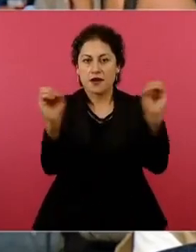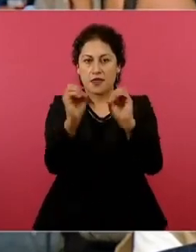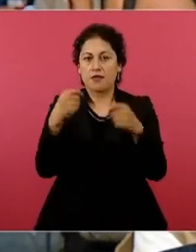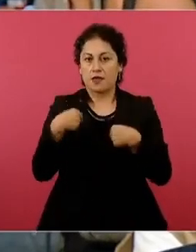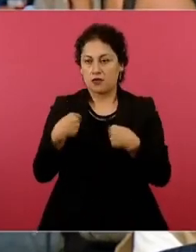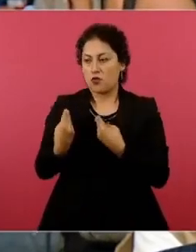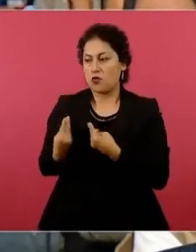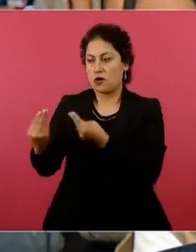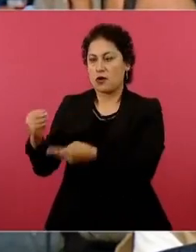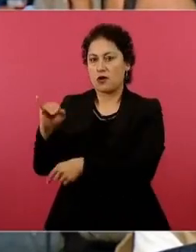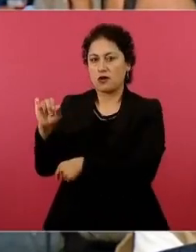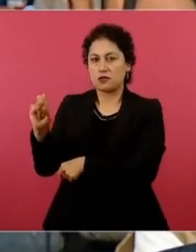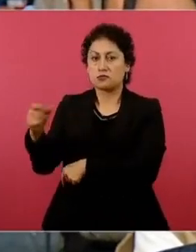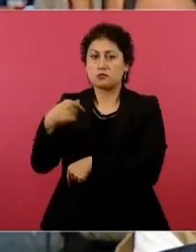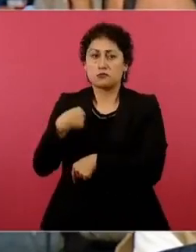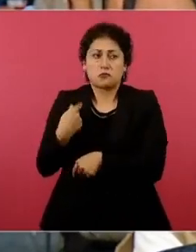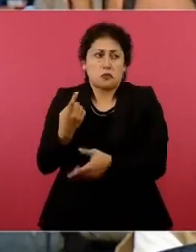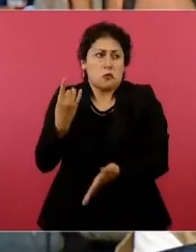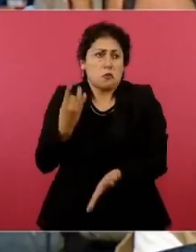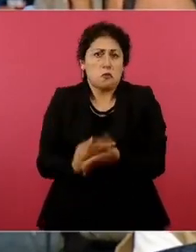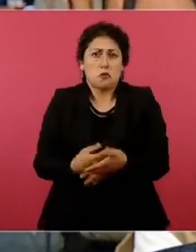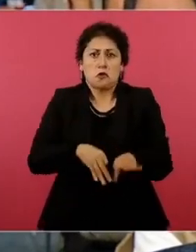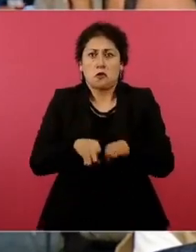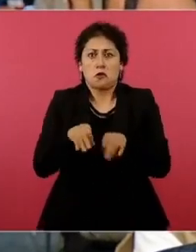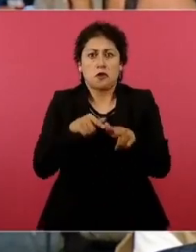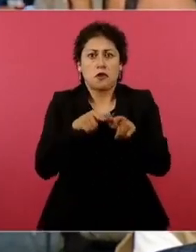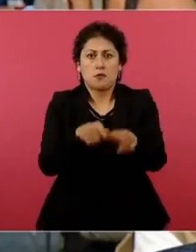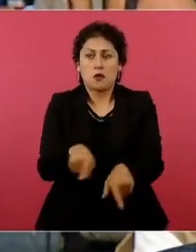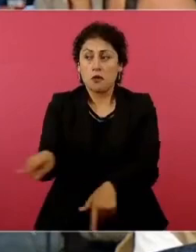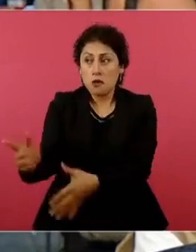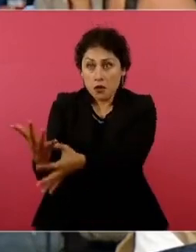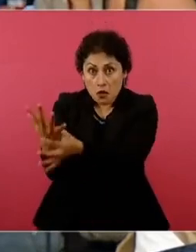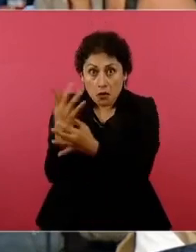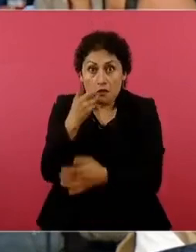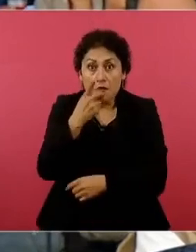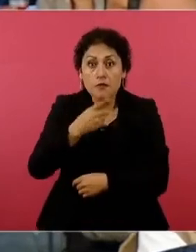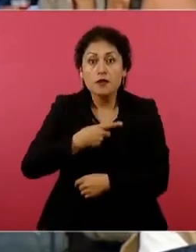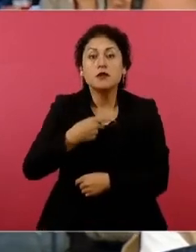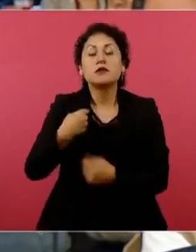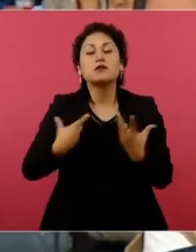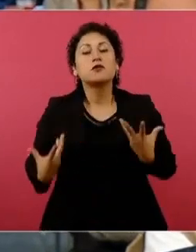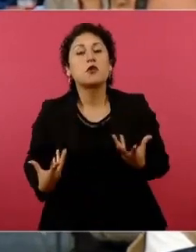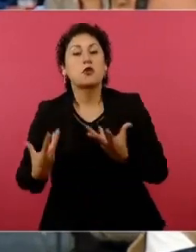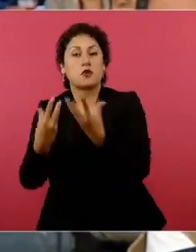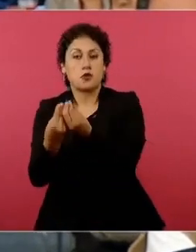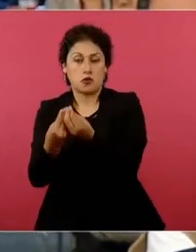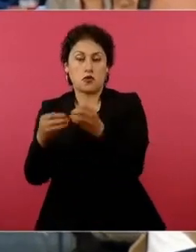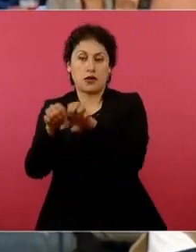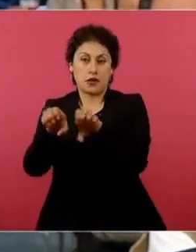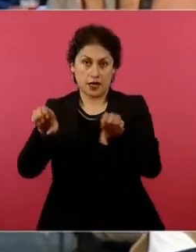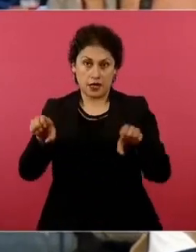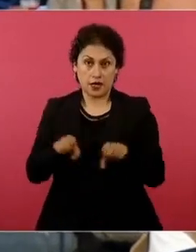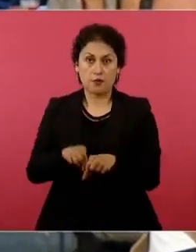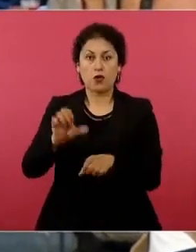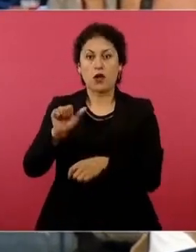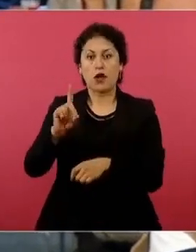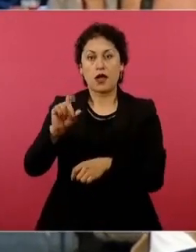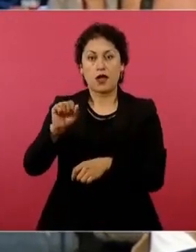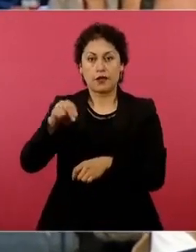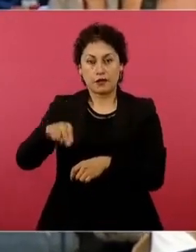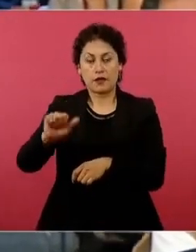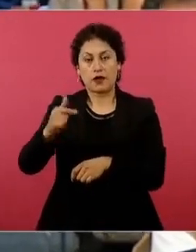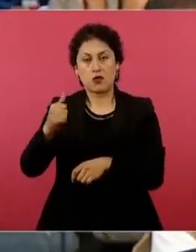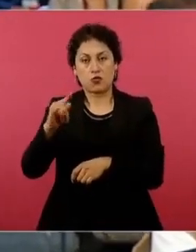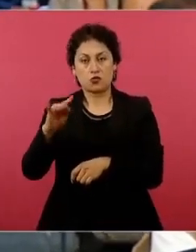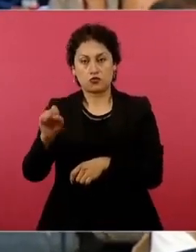haciendo mi trabajo. También se me señaló de ser parte del equipo de Adán Augusto López. Es una gran mentira. Yo al señor Adán